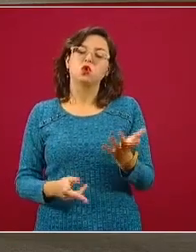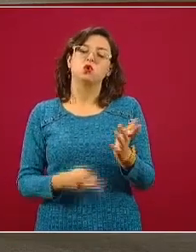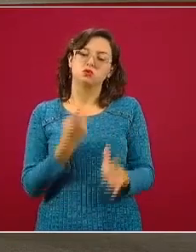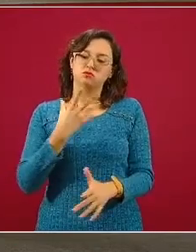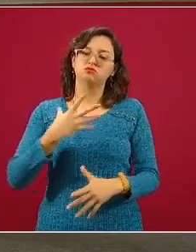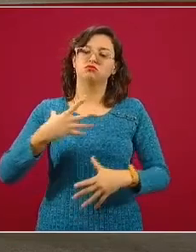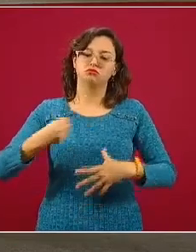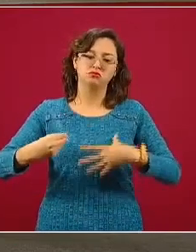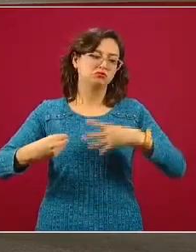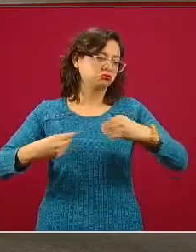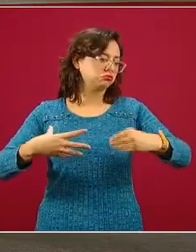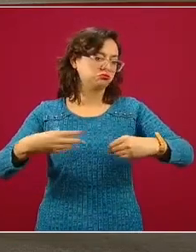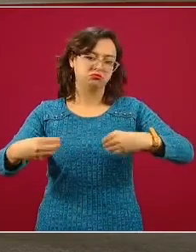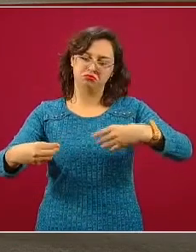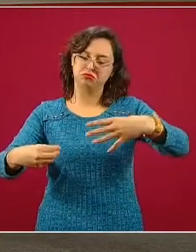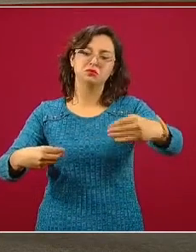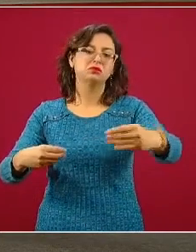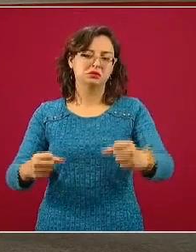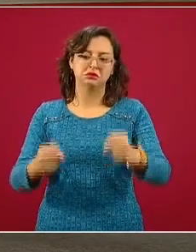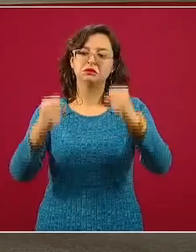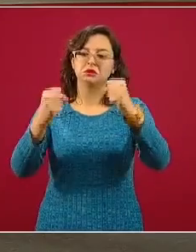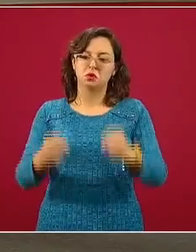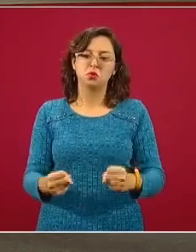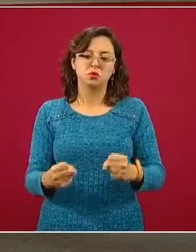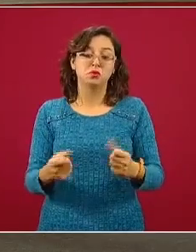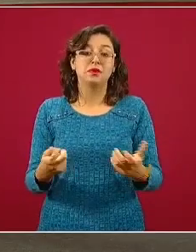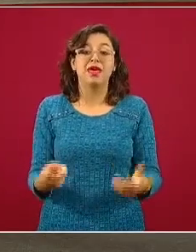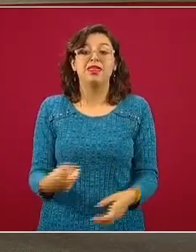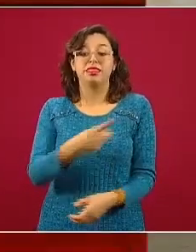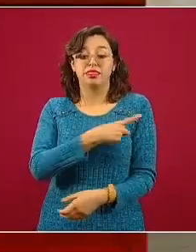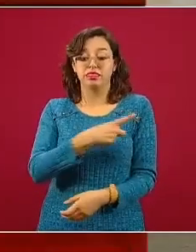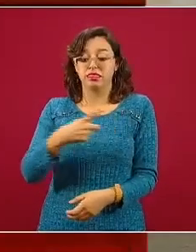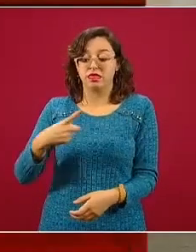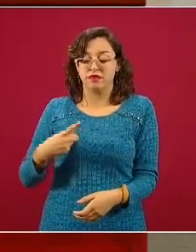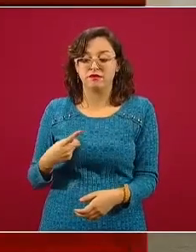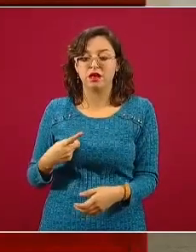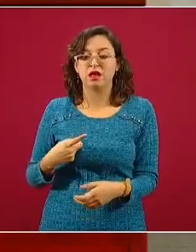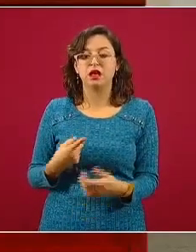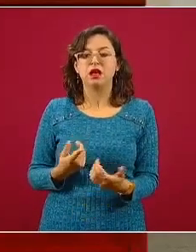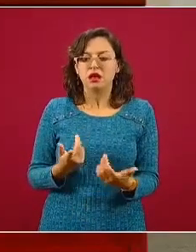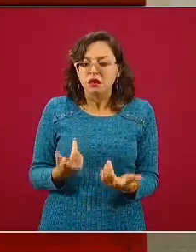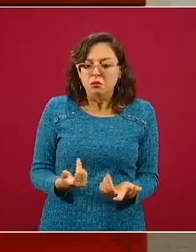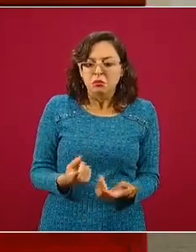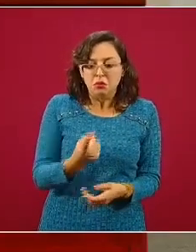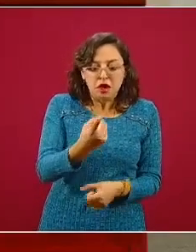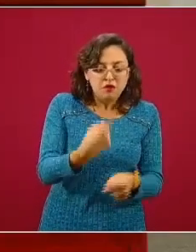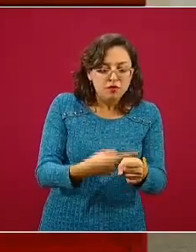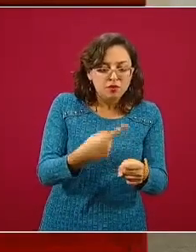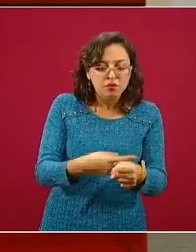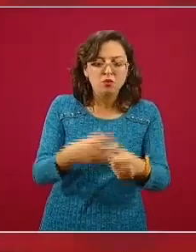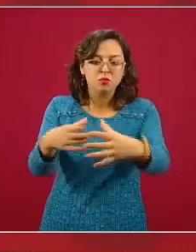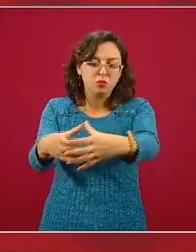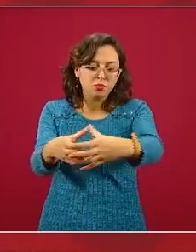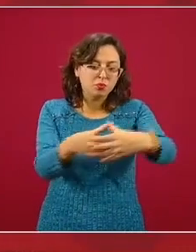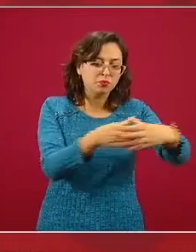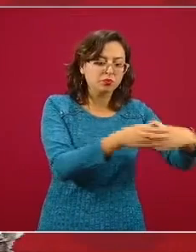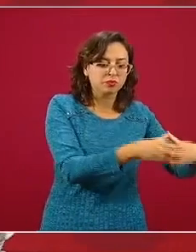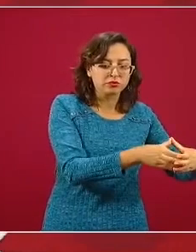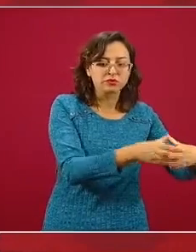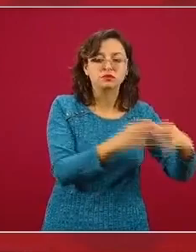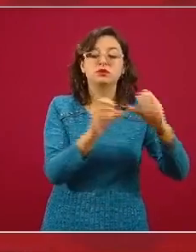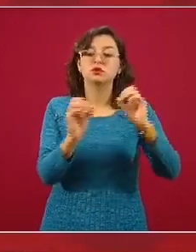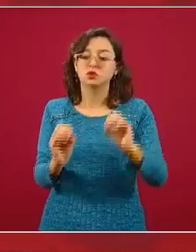contagios, que haya brotes y que tengamos que tener acciones de contención centrada en personas o de mitigación